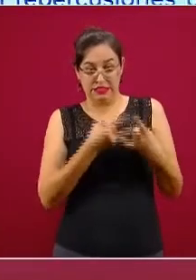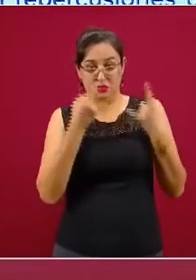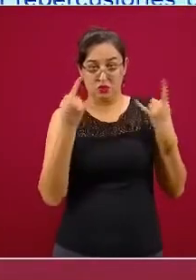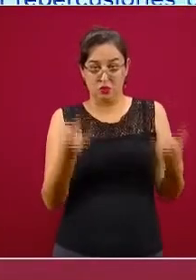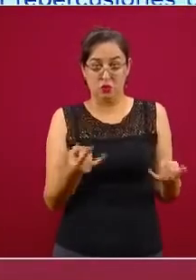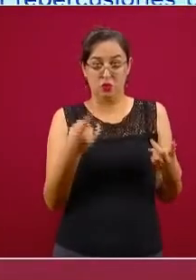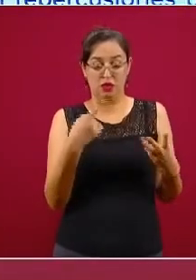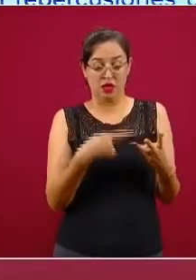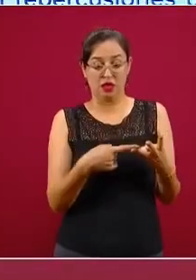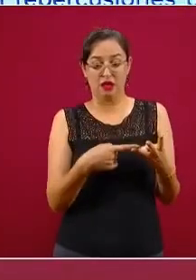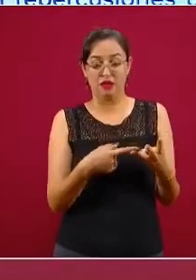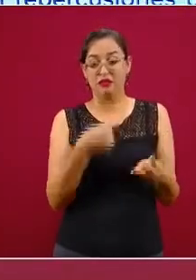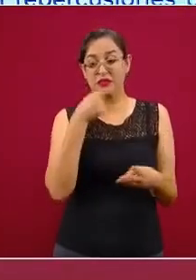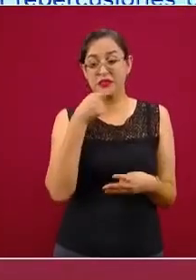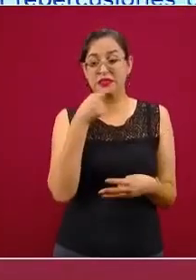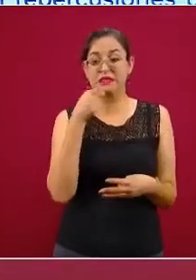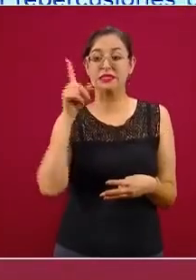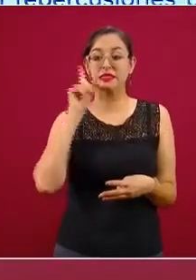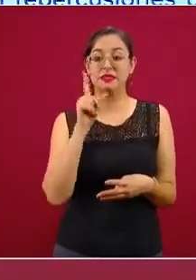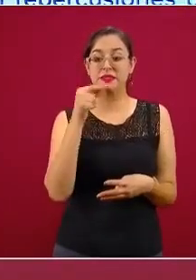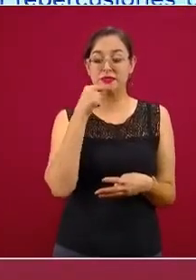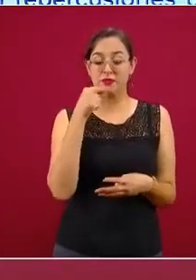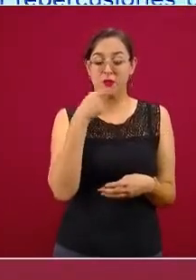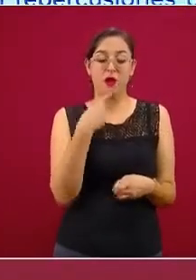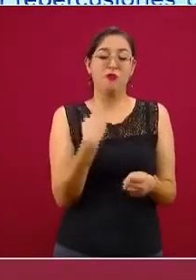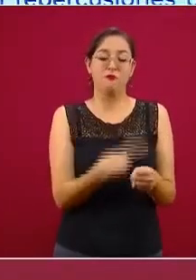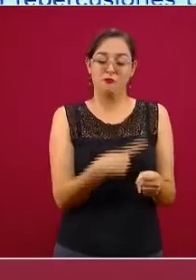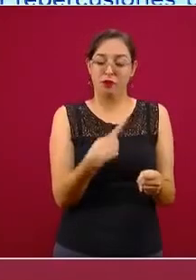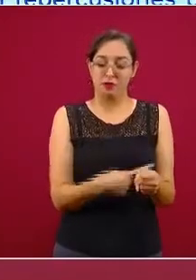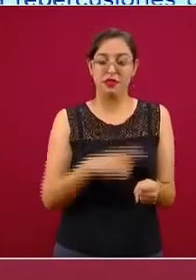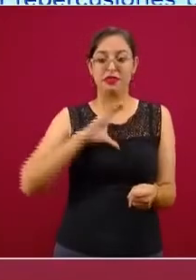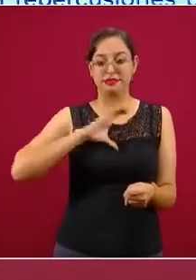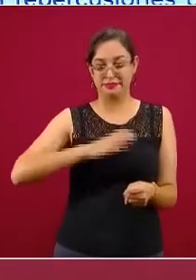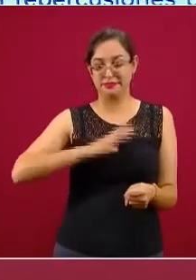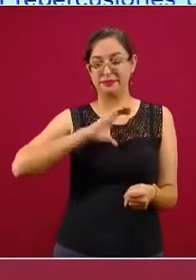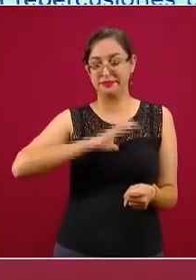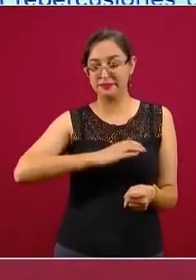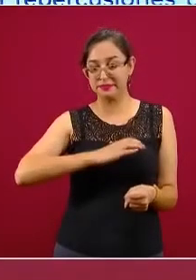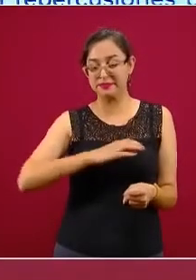pacientes, niños, niñas o adolescentes con algún tipo de cáncer,